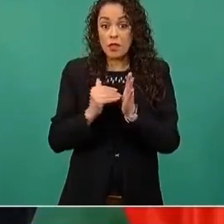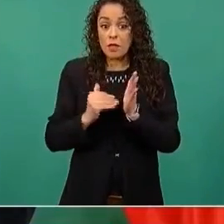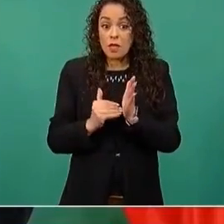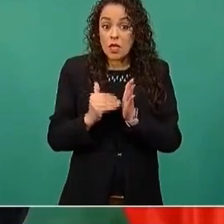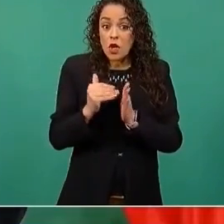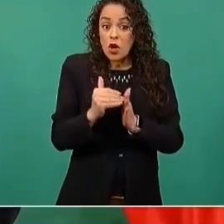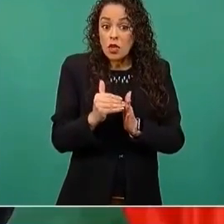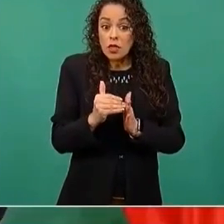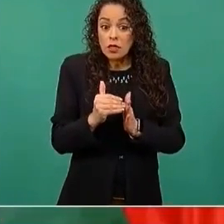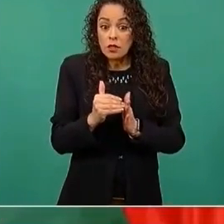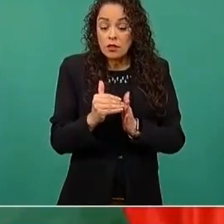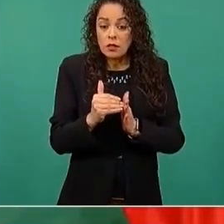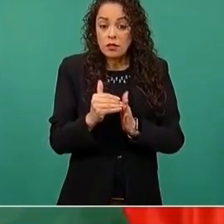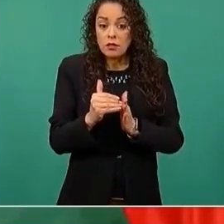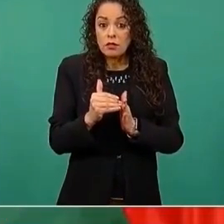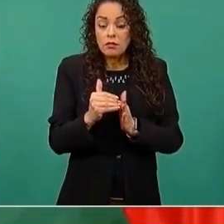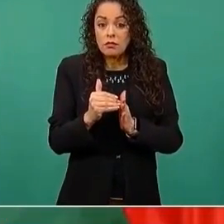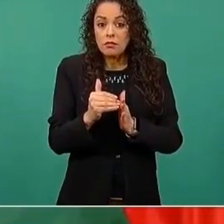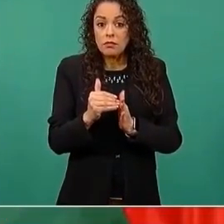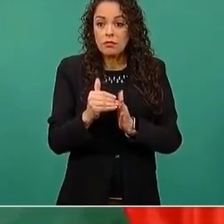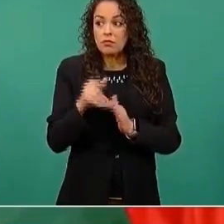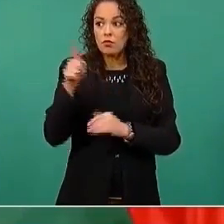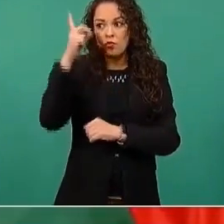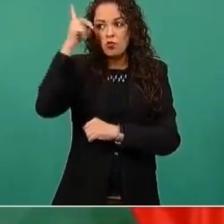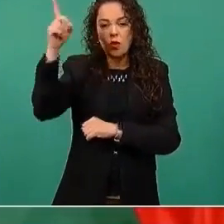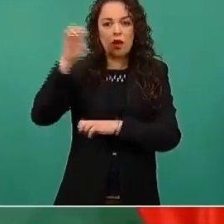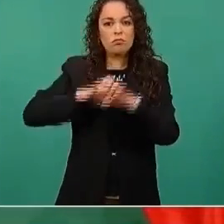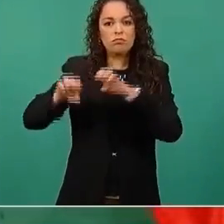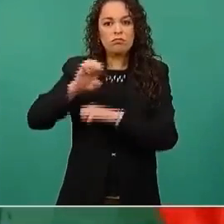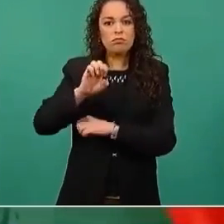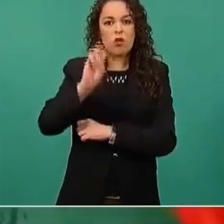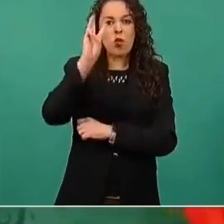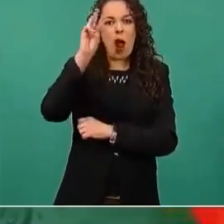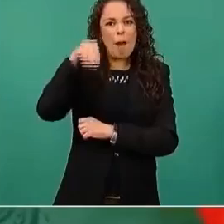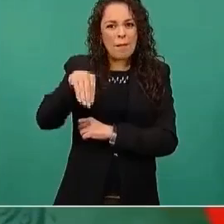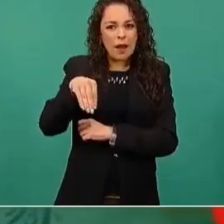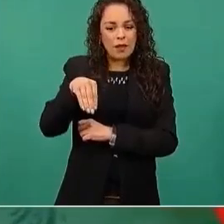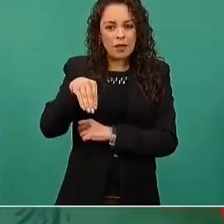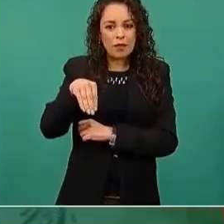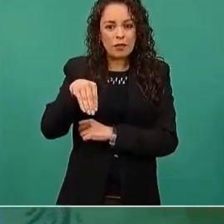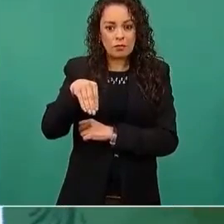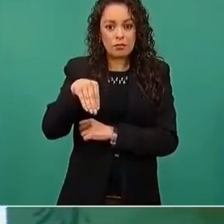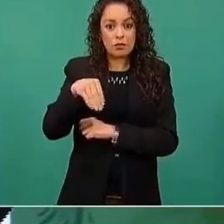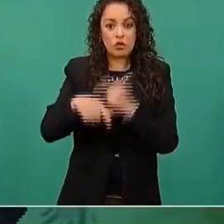los señores de Walmart 12 mil millones,